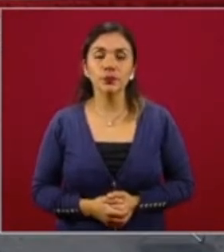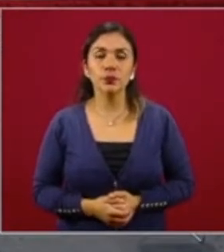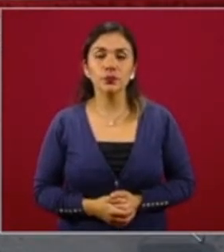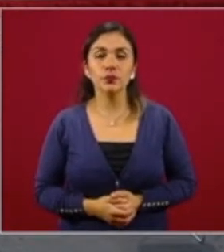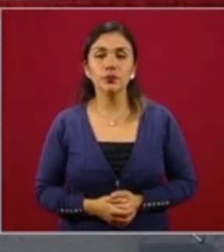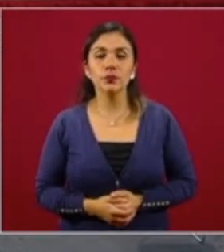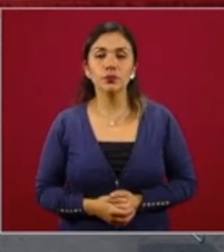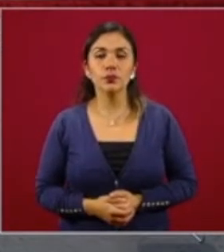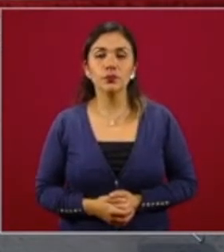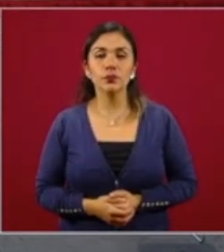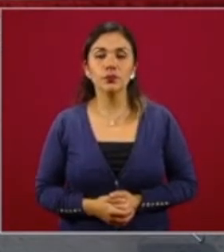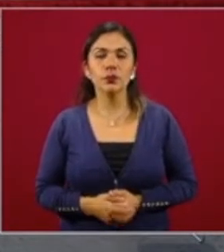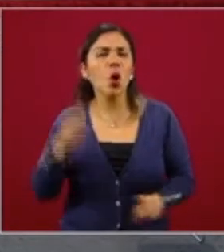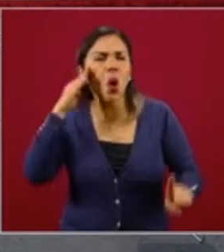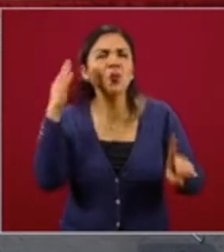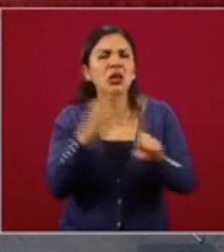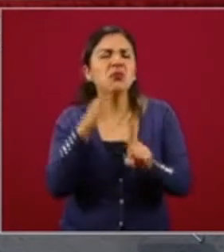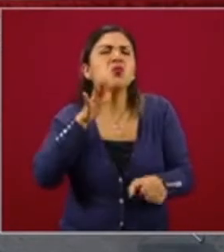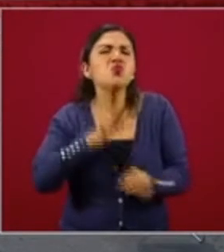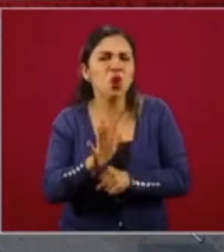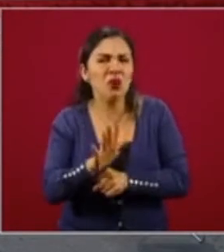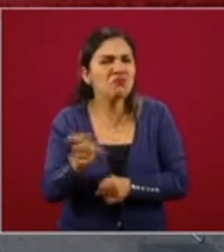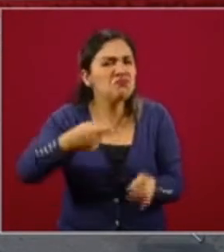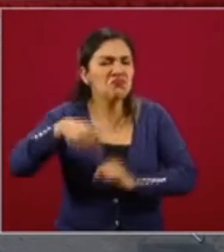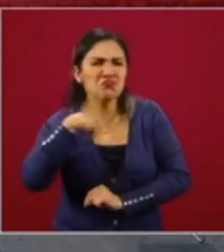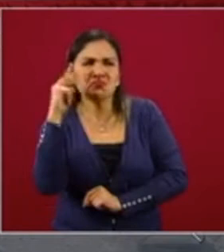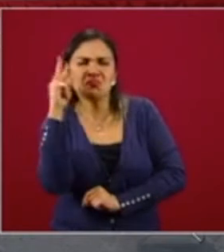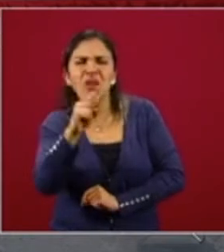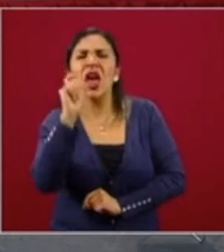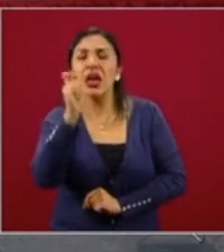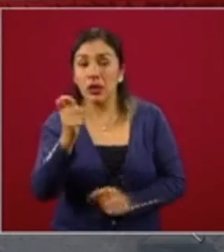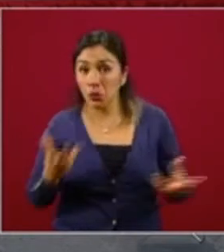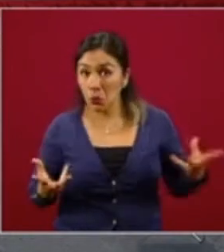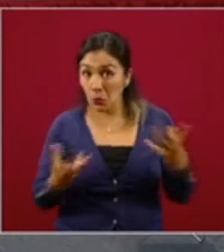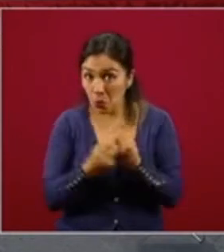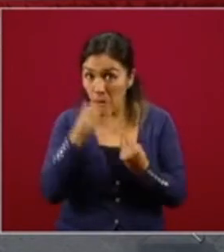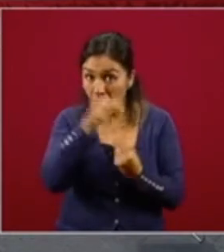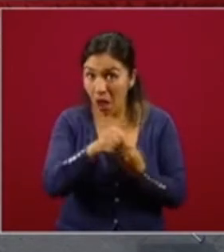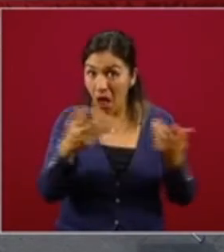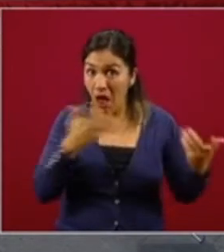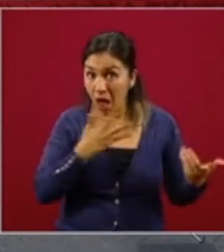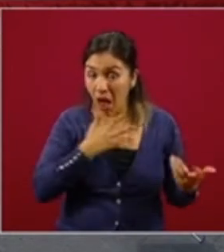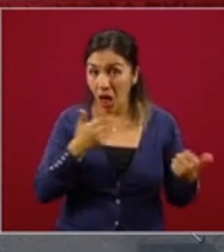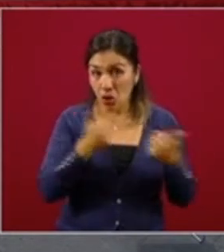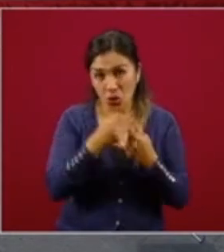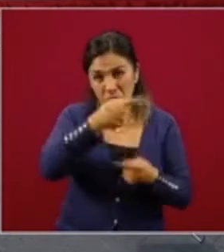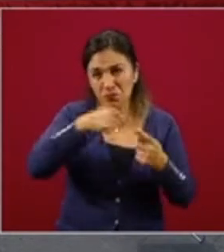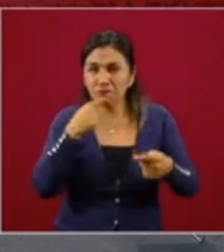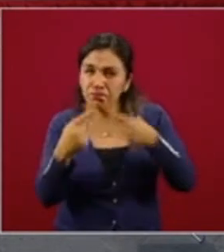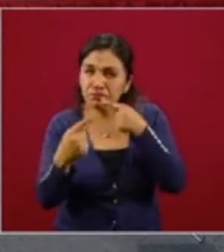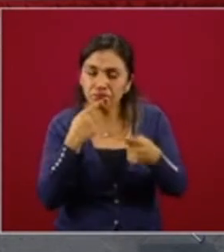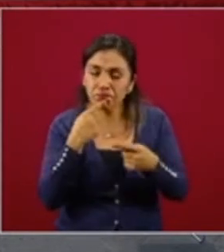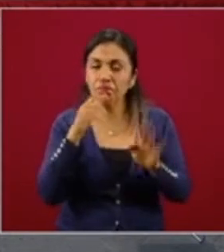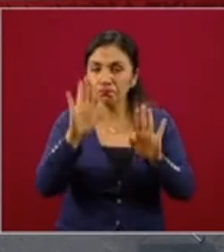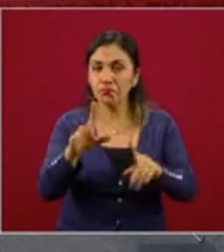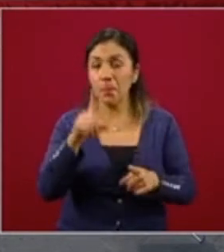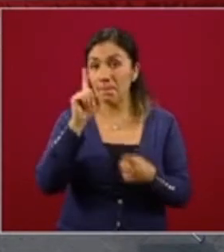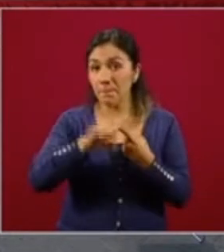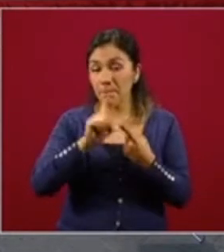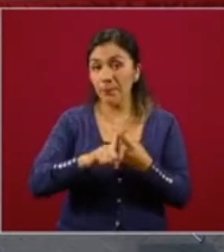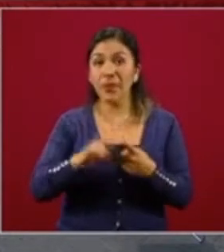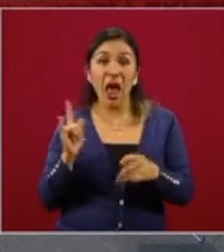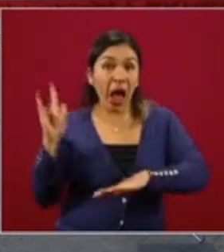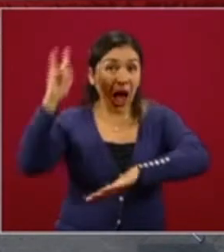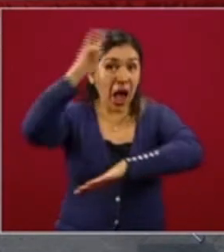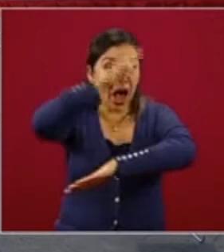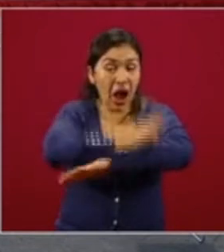Bueno, ¿cuáles fueron los objetivos? ¿Qué visión vimos? En conjunto se creó con los actores locales. En primer lugar, que el